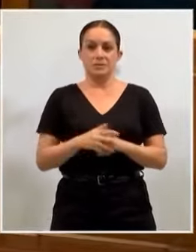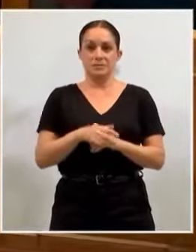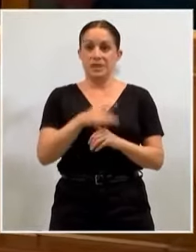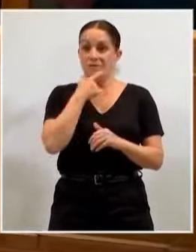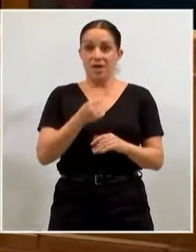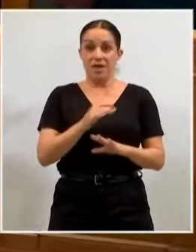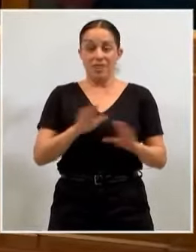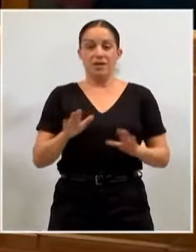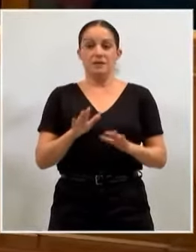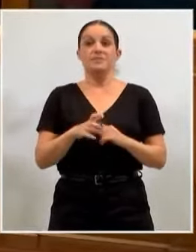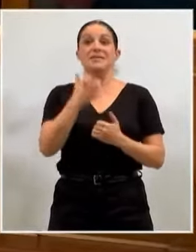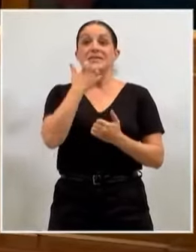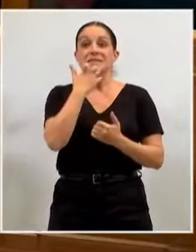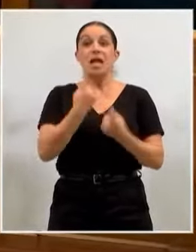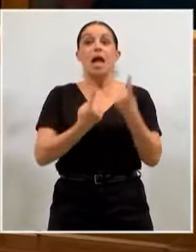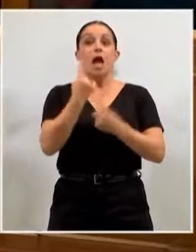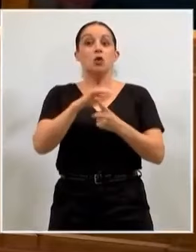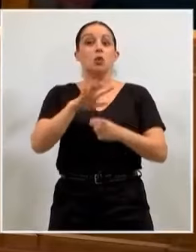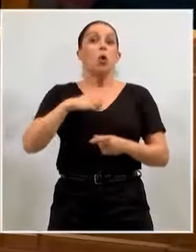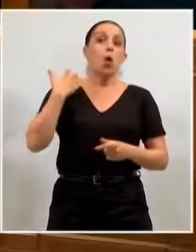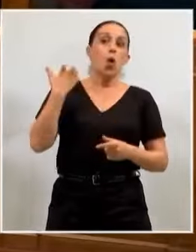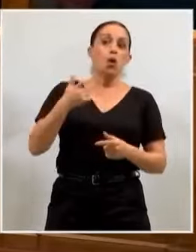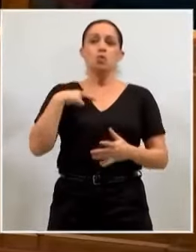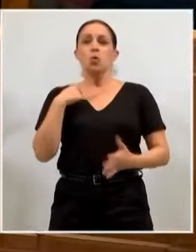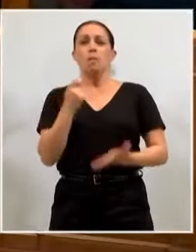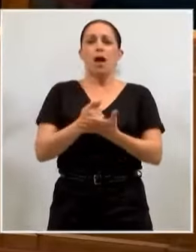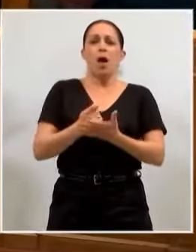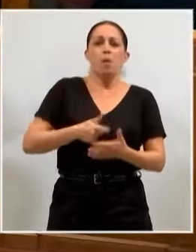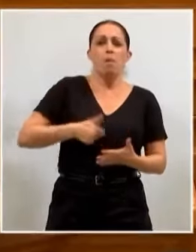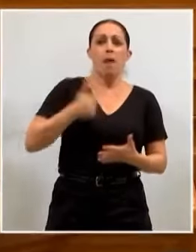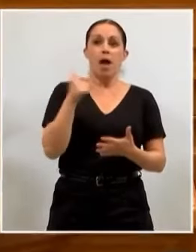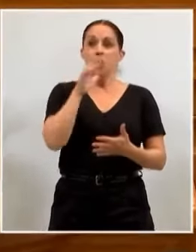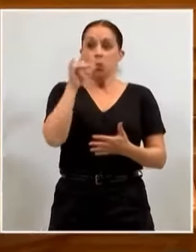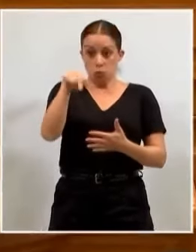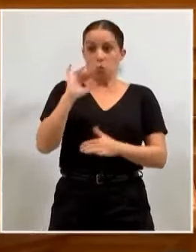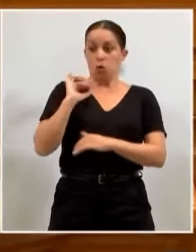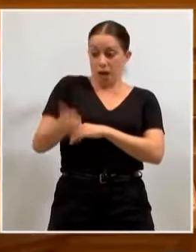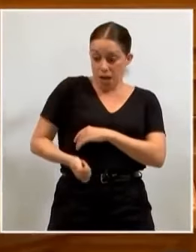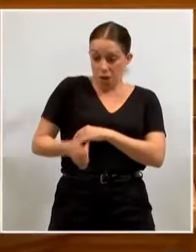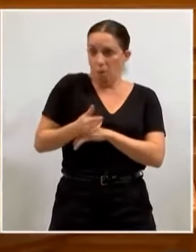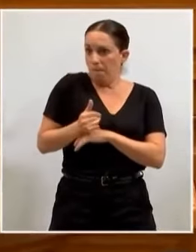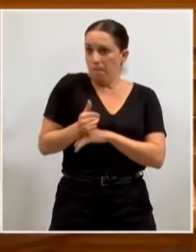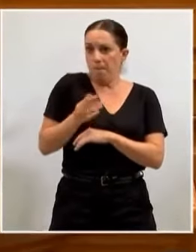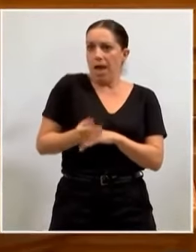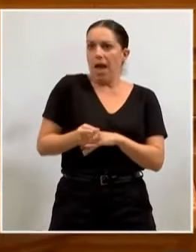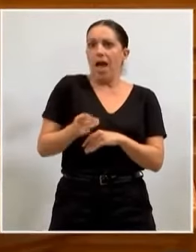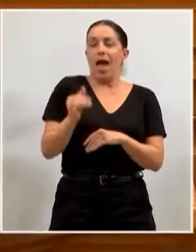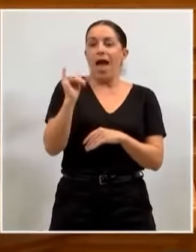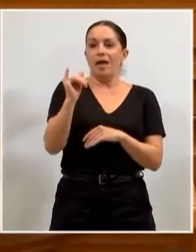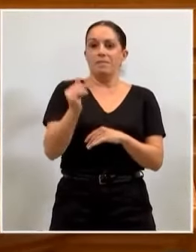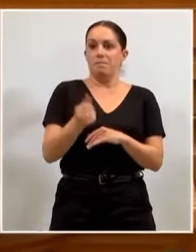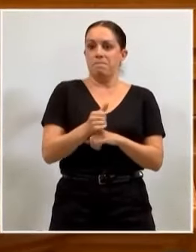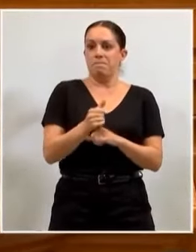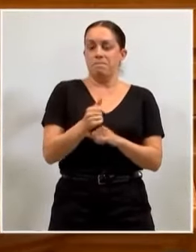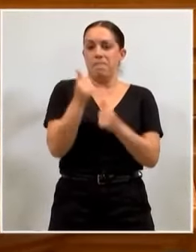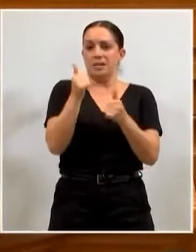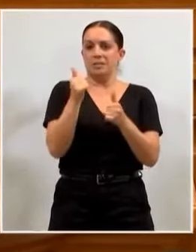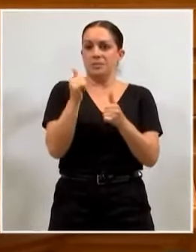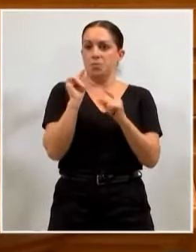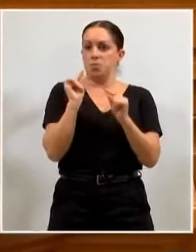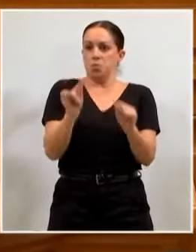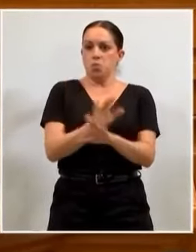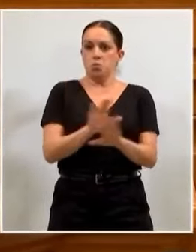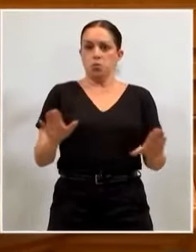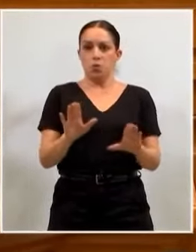Por tanto, si alguien se queja de que paga más, es por la simple razón de que es más rico y tiene más. Punto. Hasta aquí no puede haber oposición.